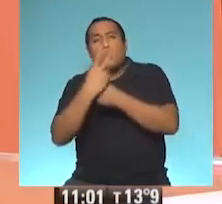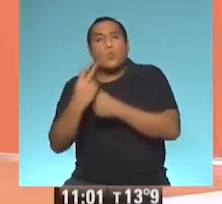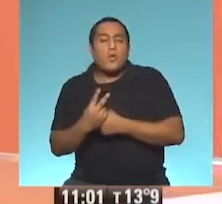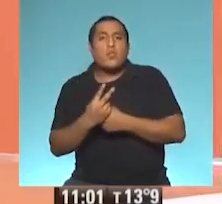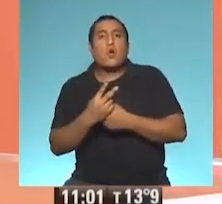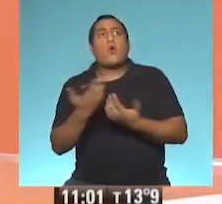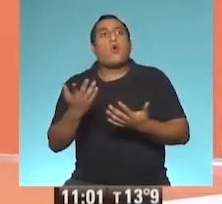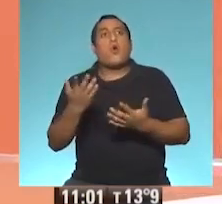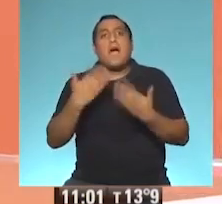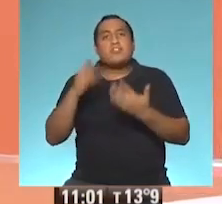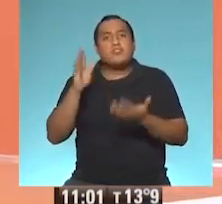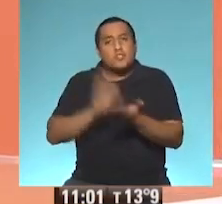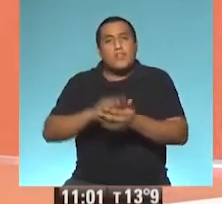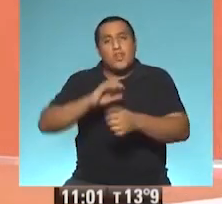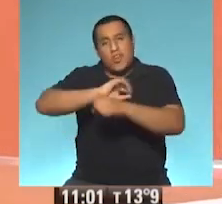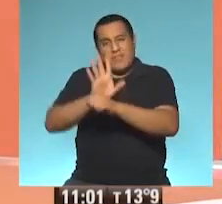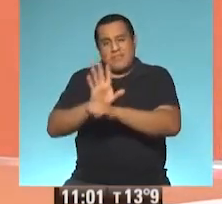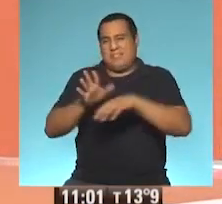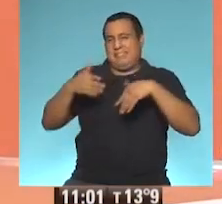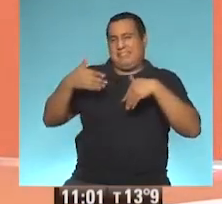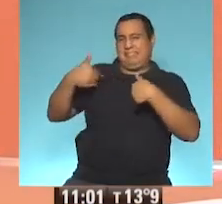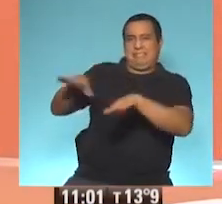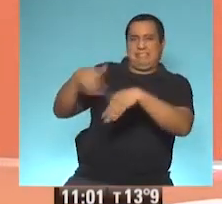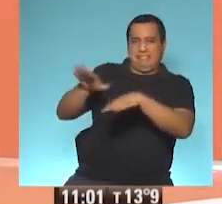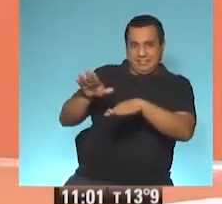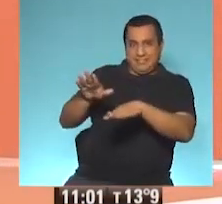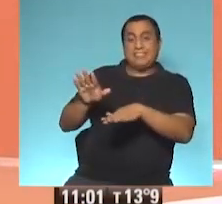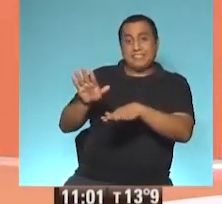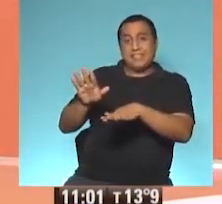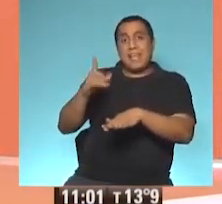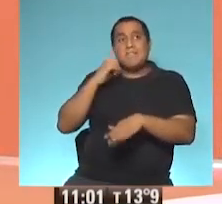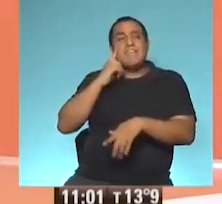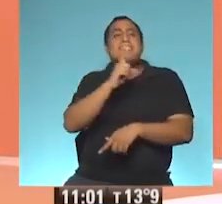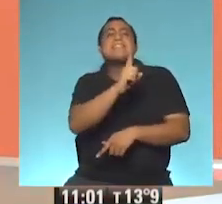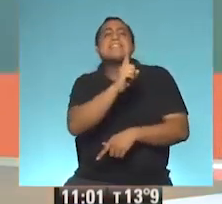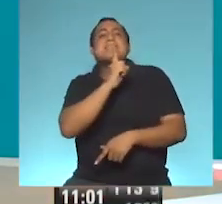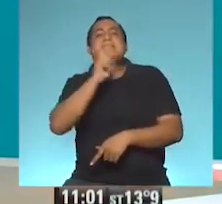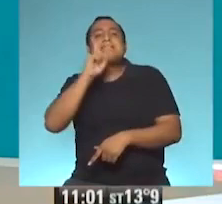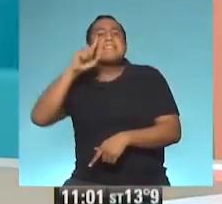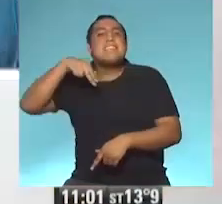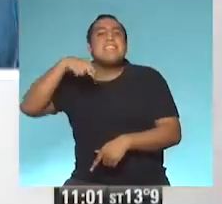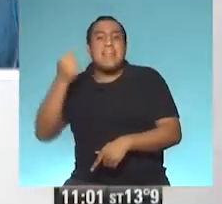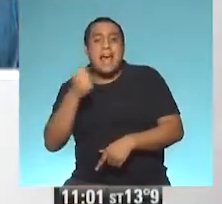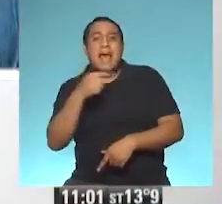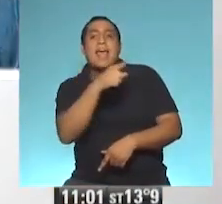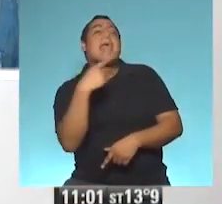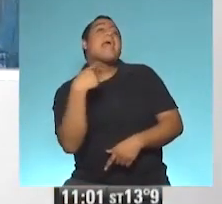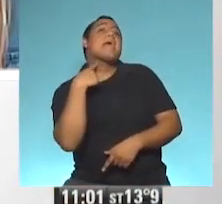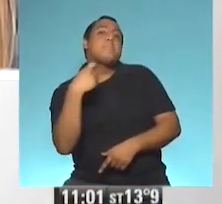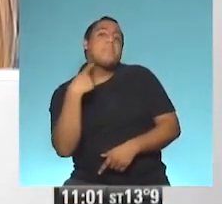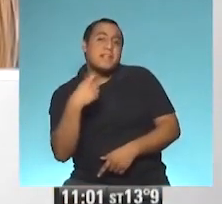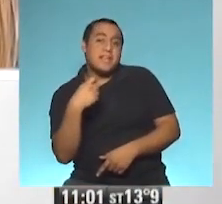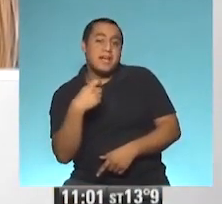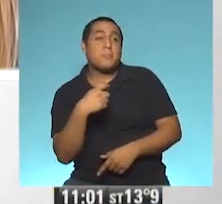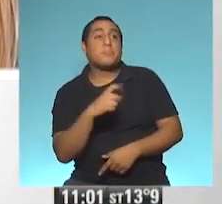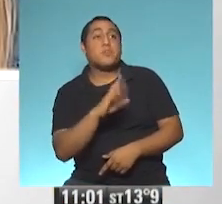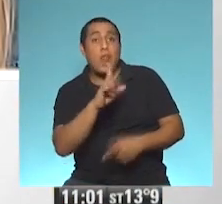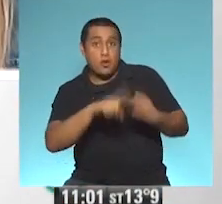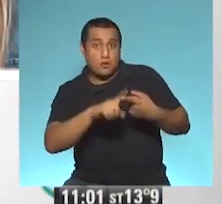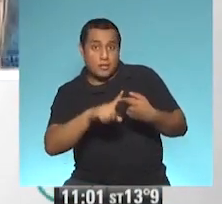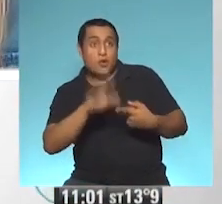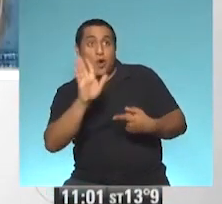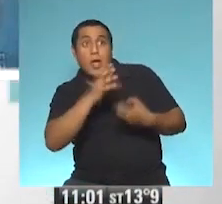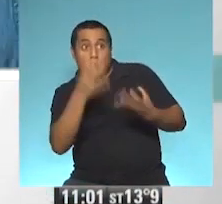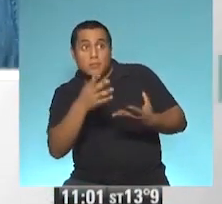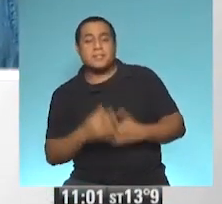ese coronavirus que queremos muy pero muy poco. Estamos hablando con Tina, Tina que está en España, estamos ya en contacto, bienvenida, ¿cómo